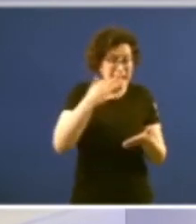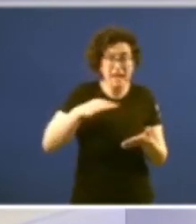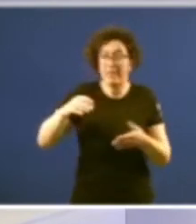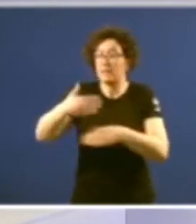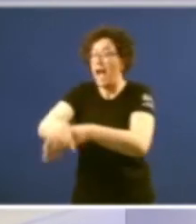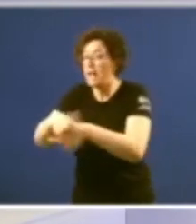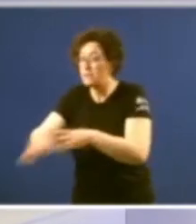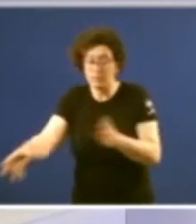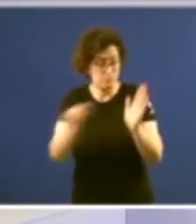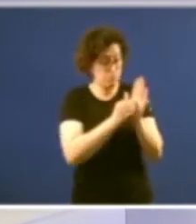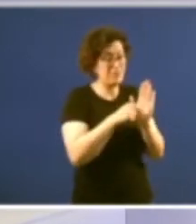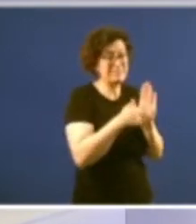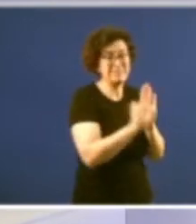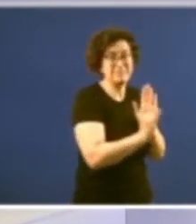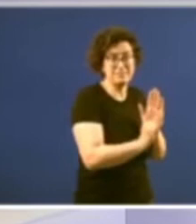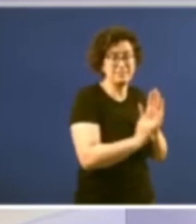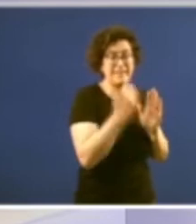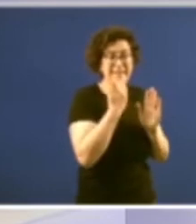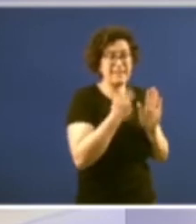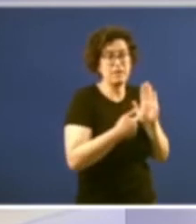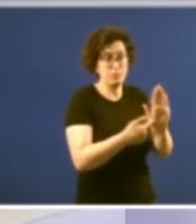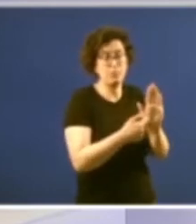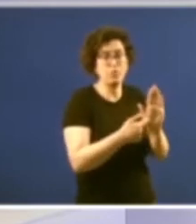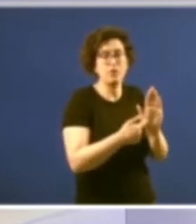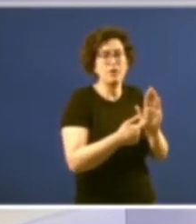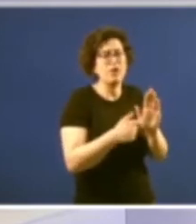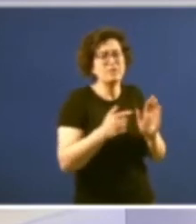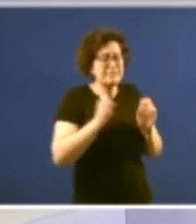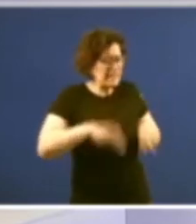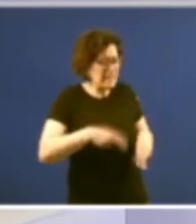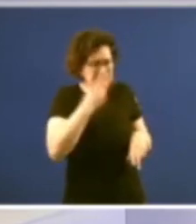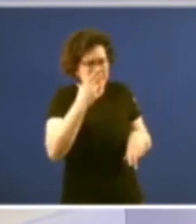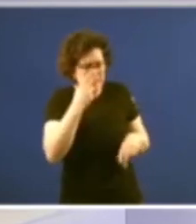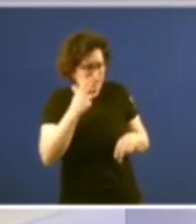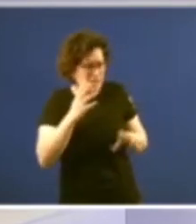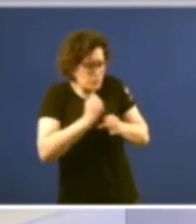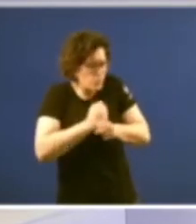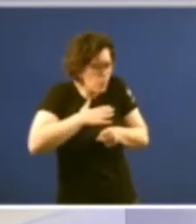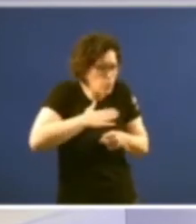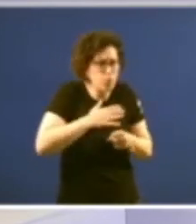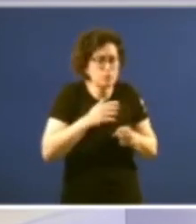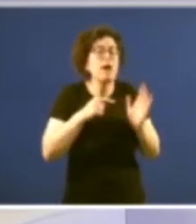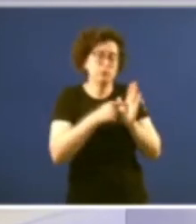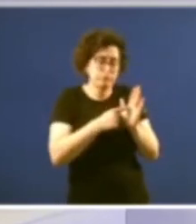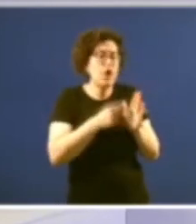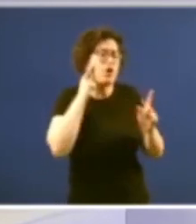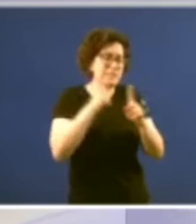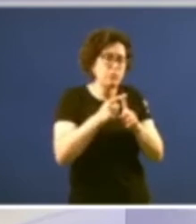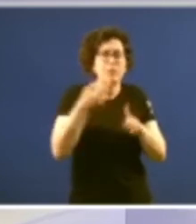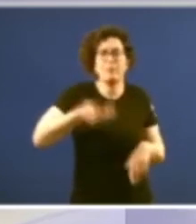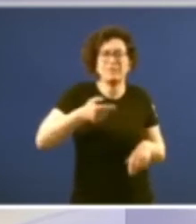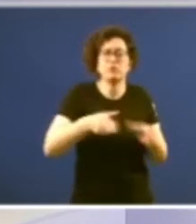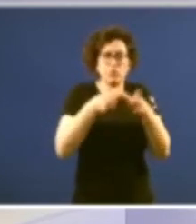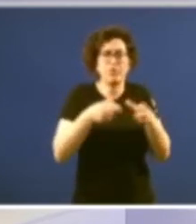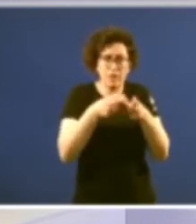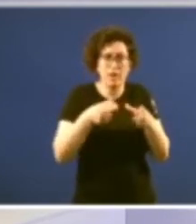na rua e non antepoñen intereses espurios cumpren un cometido social indispensable como se